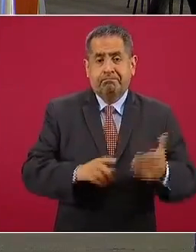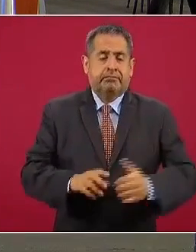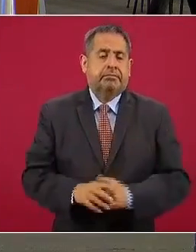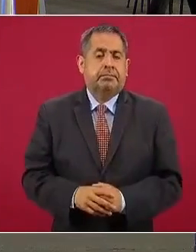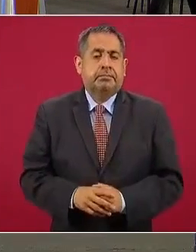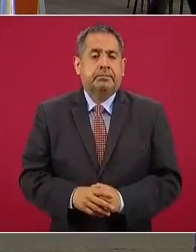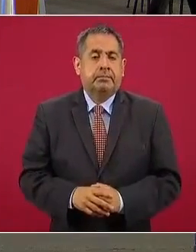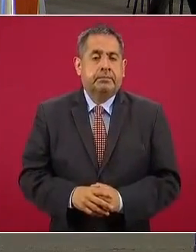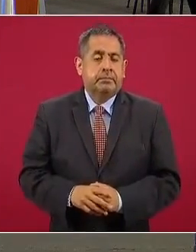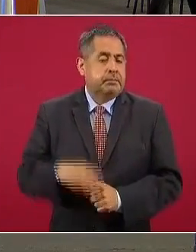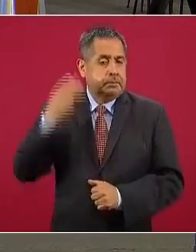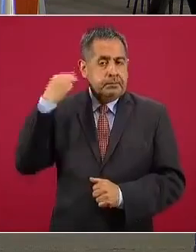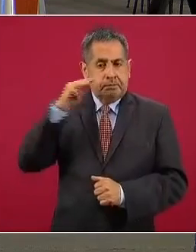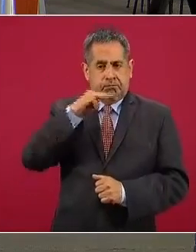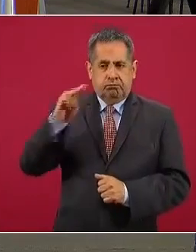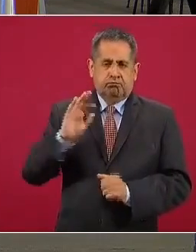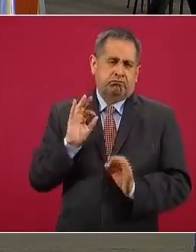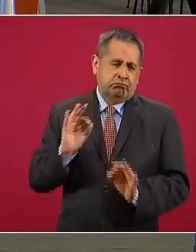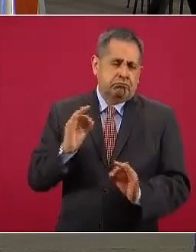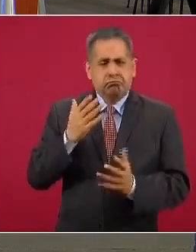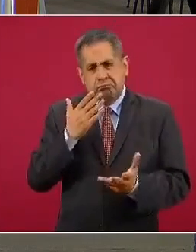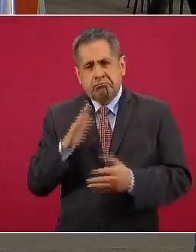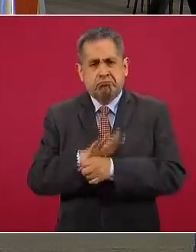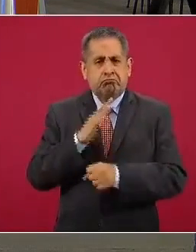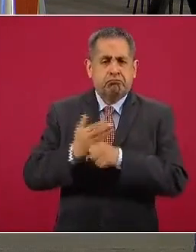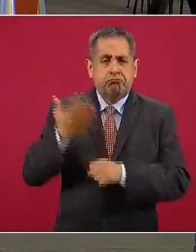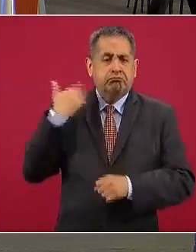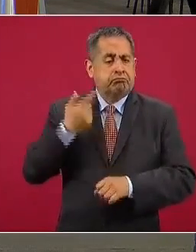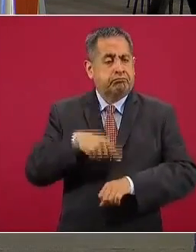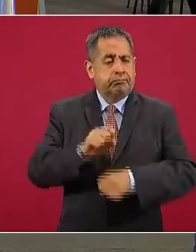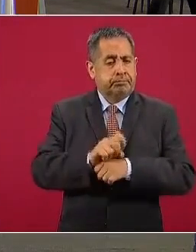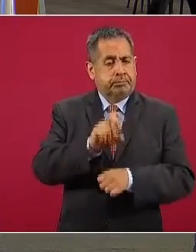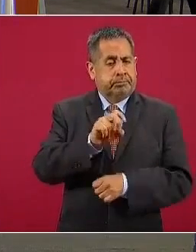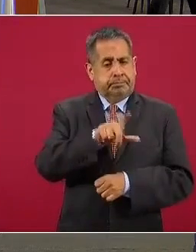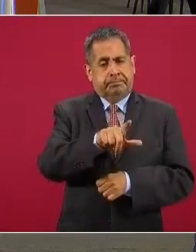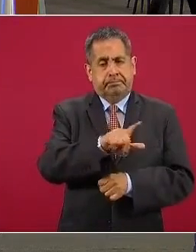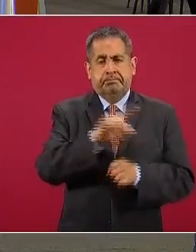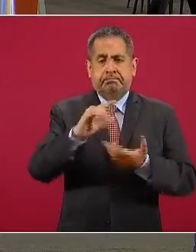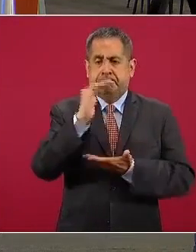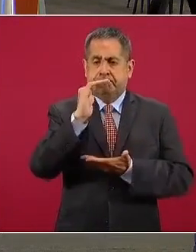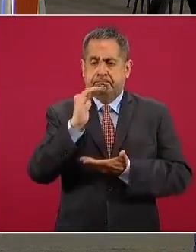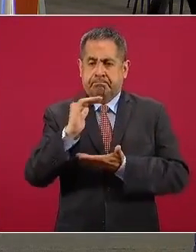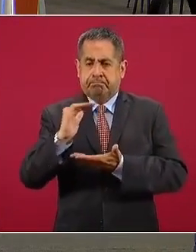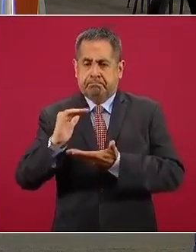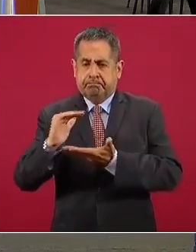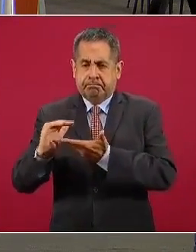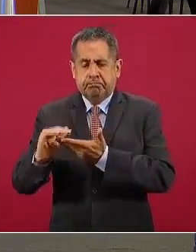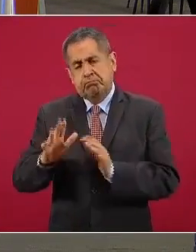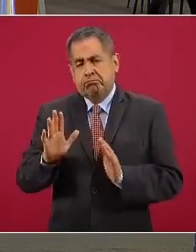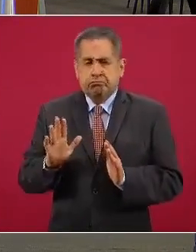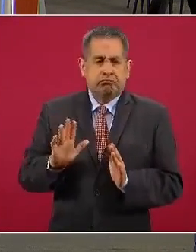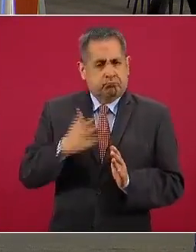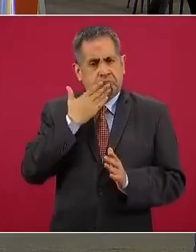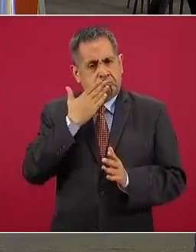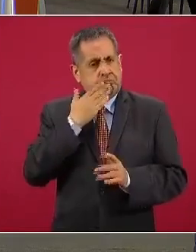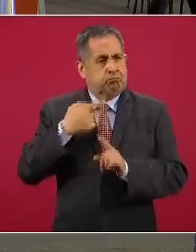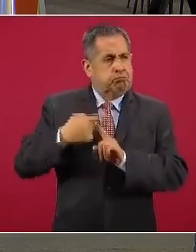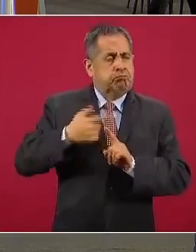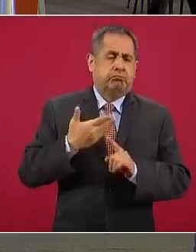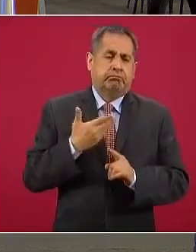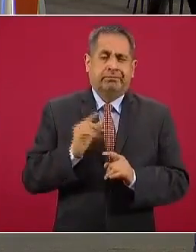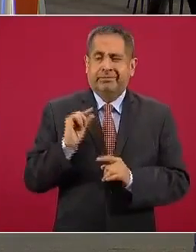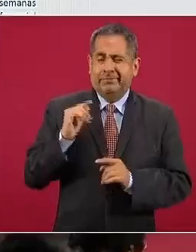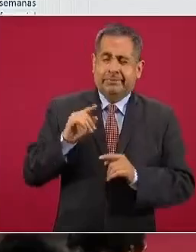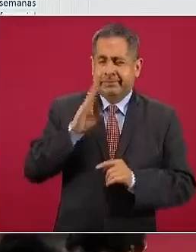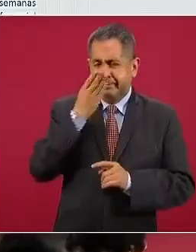El Estado de Michoacán en general bien desde la semana treinta y siete tiene una tendencia de descenso, lo cual es muy positivo, pequeñas variaciones en las últimas